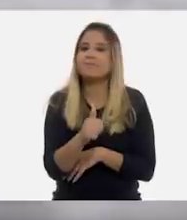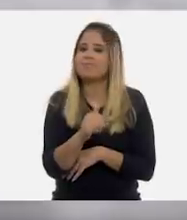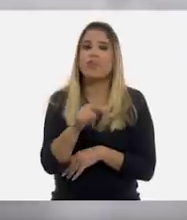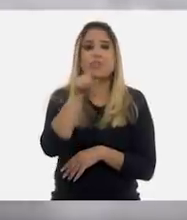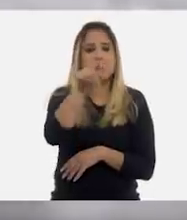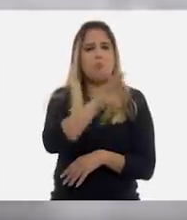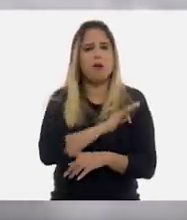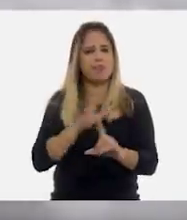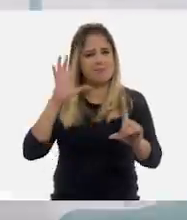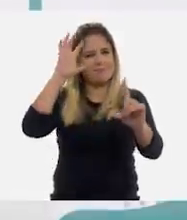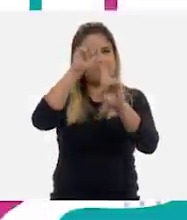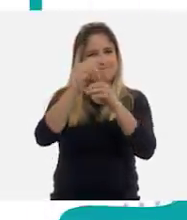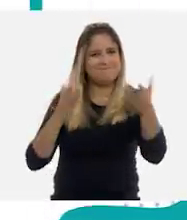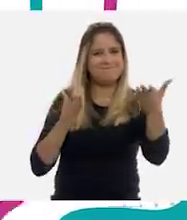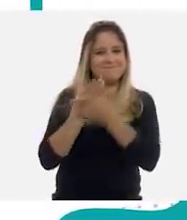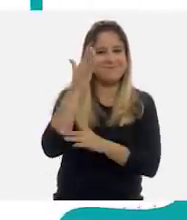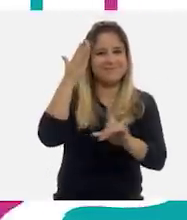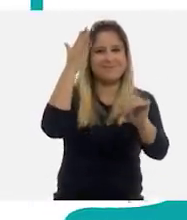hasta dónde puedes llegar.